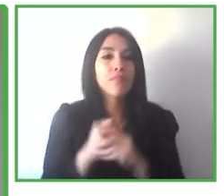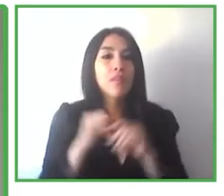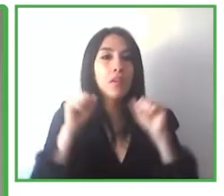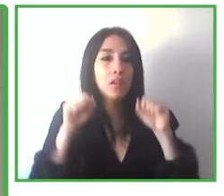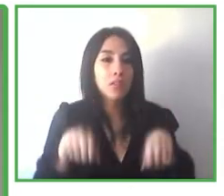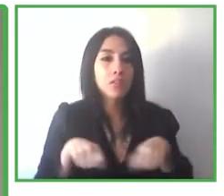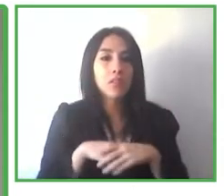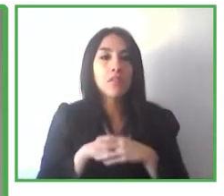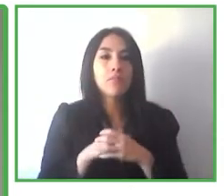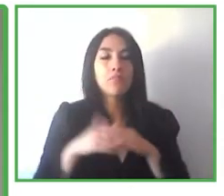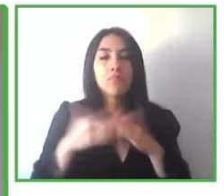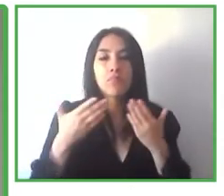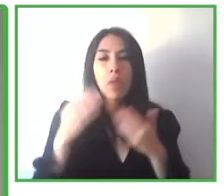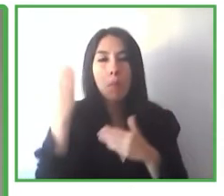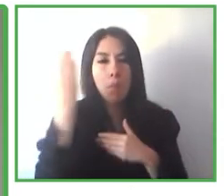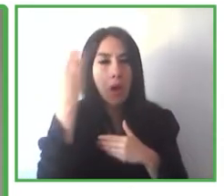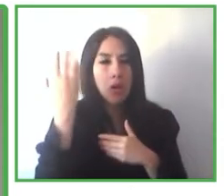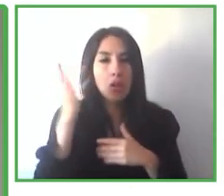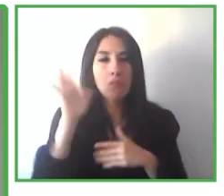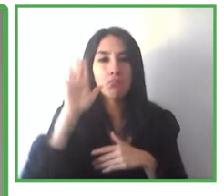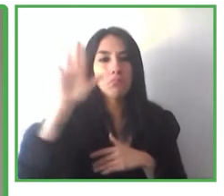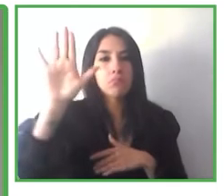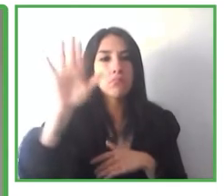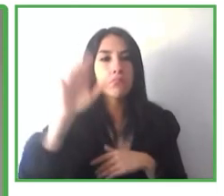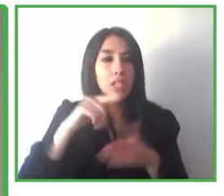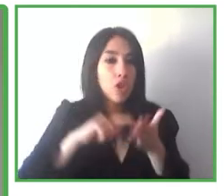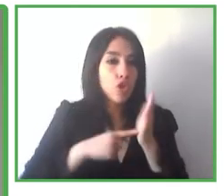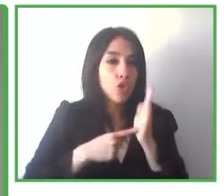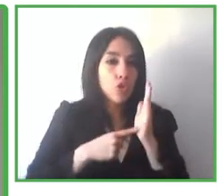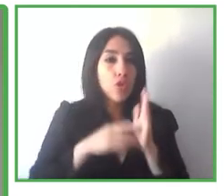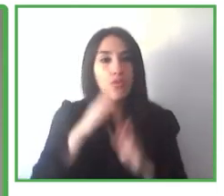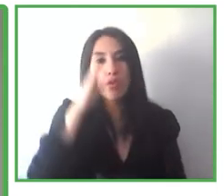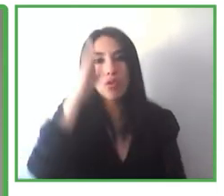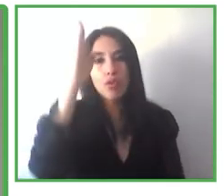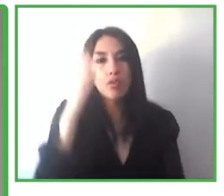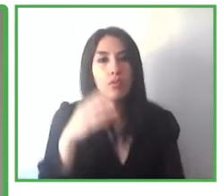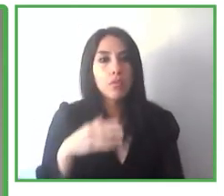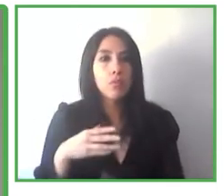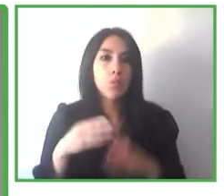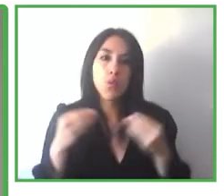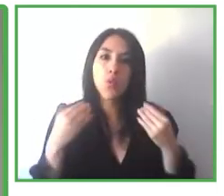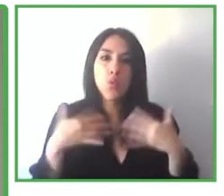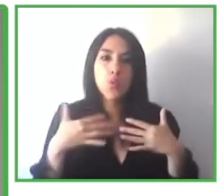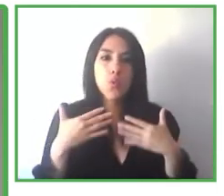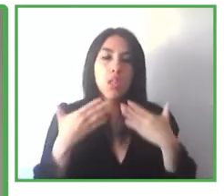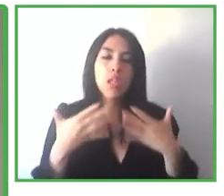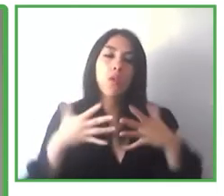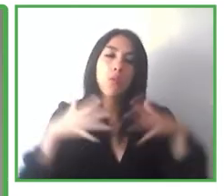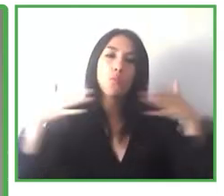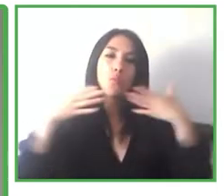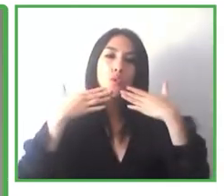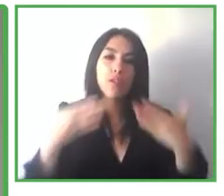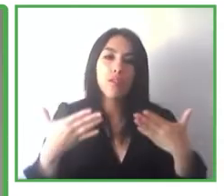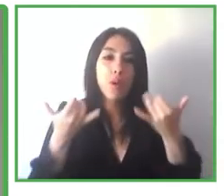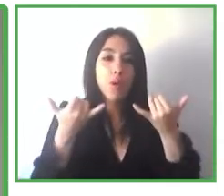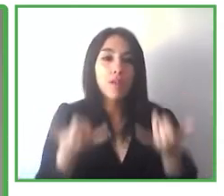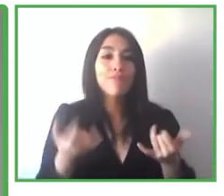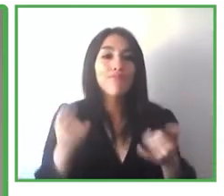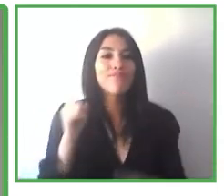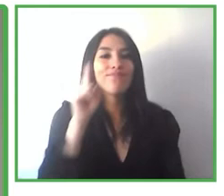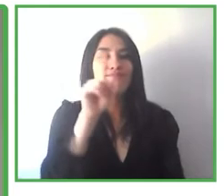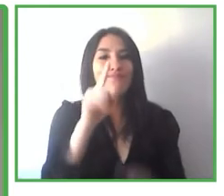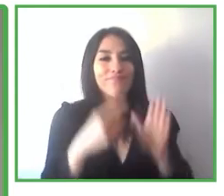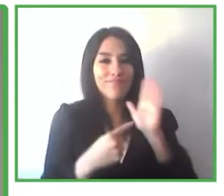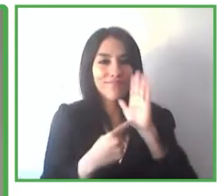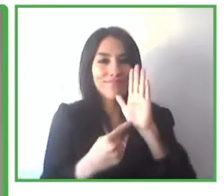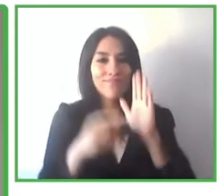el futuro es tremendamente prometedor muchísimas gracias sin más vamos a dar vamos a dar paso al siguiente experto que tenemos en nuestro panel